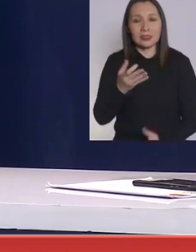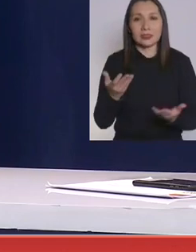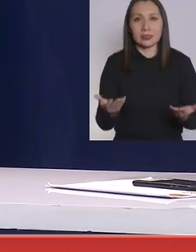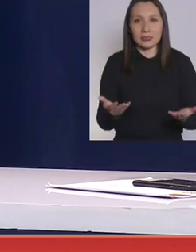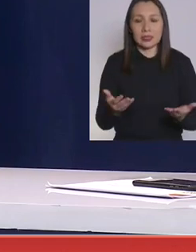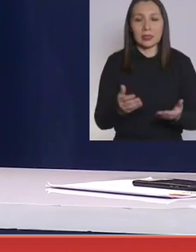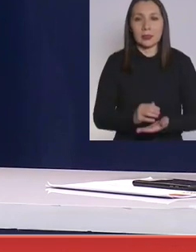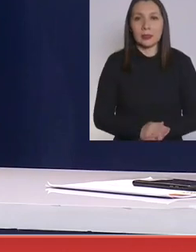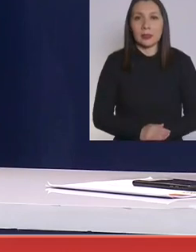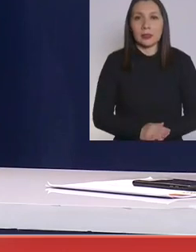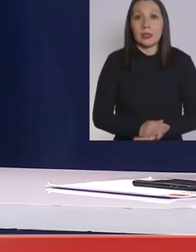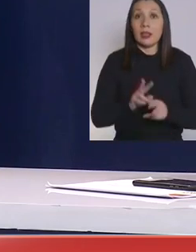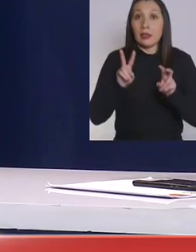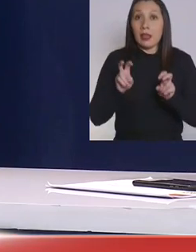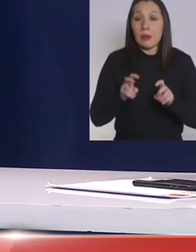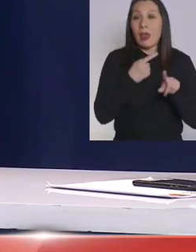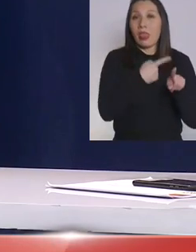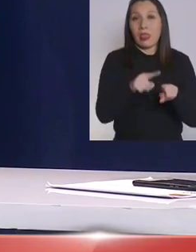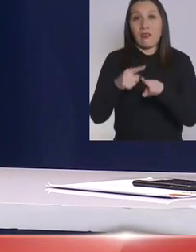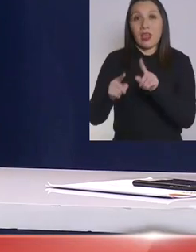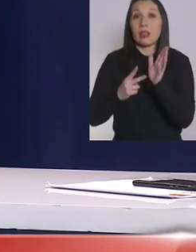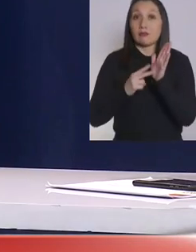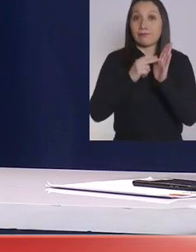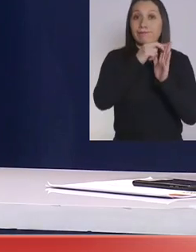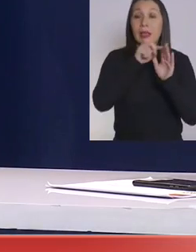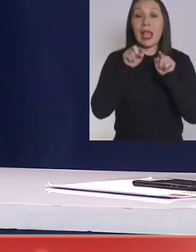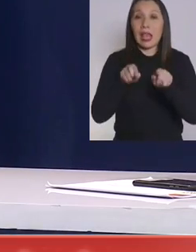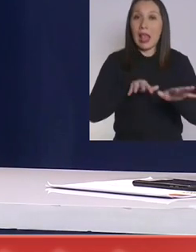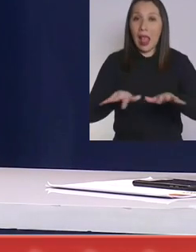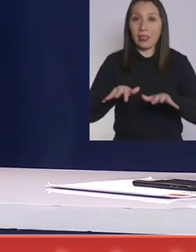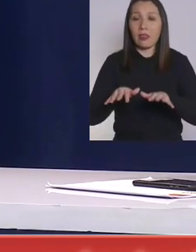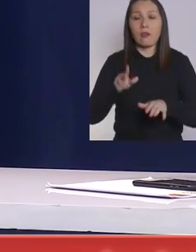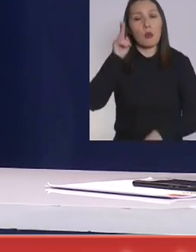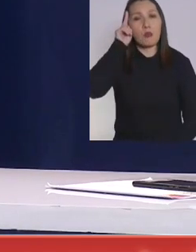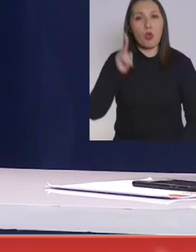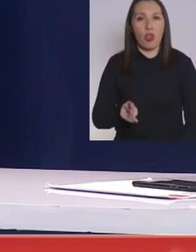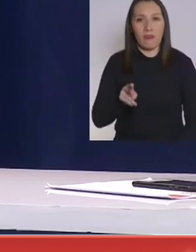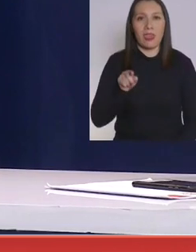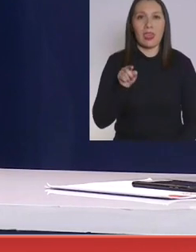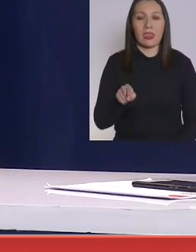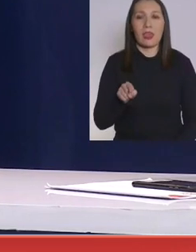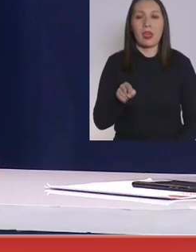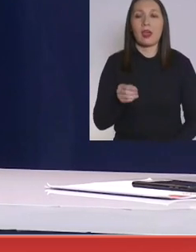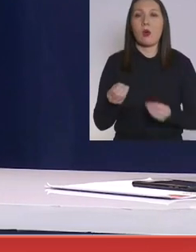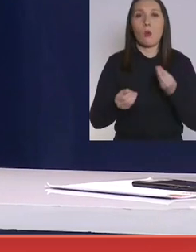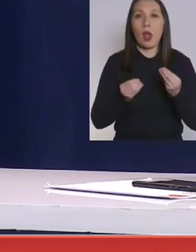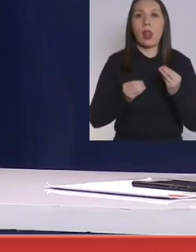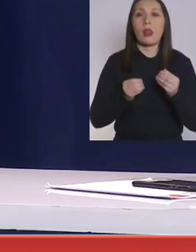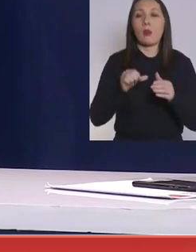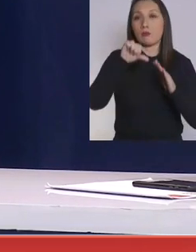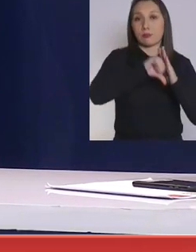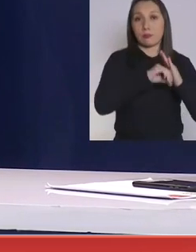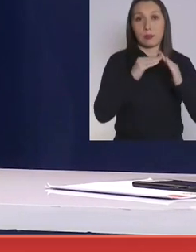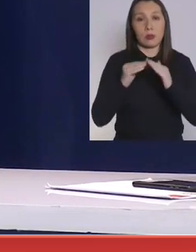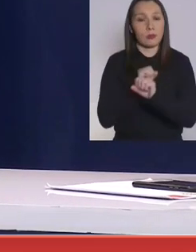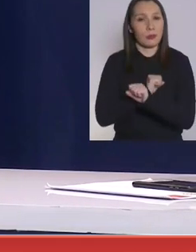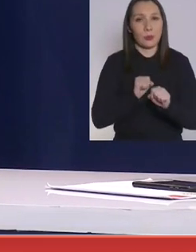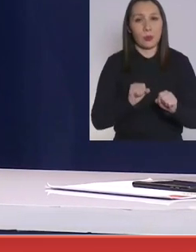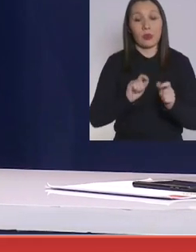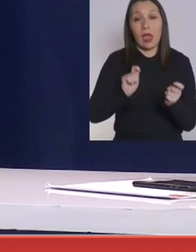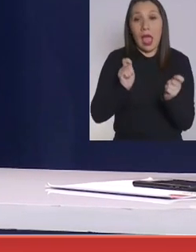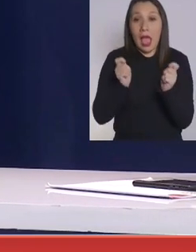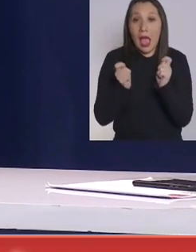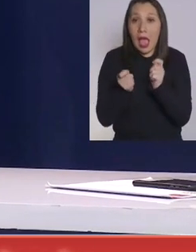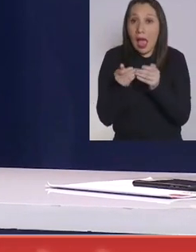en relación a los distintos pasos, esta actividad está prohibida en la etapa de cuarentena, en la etapa